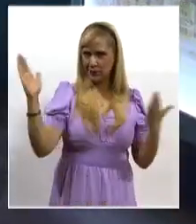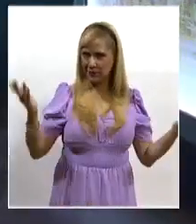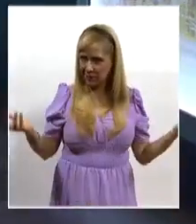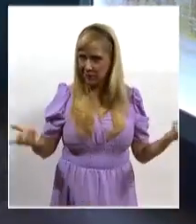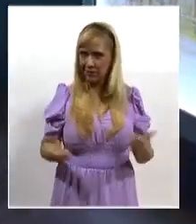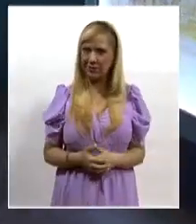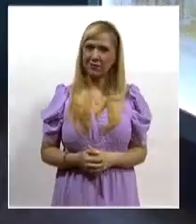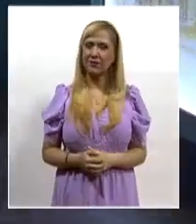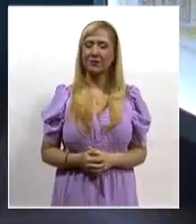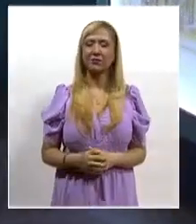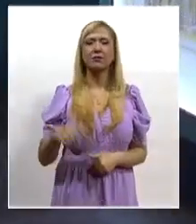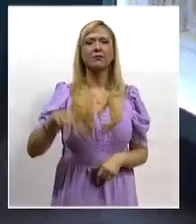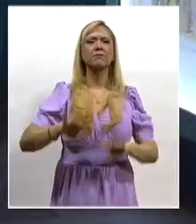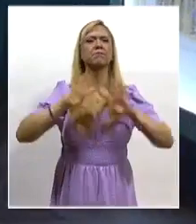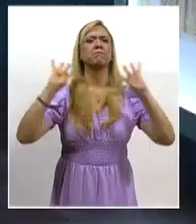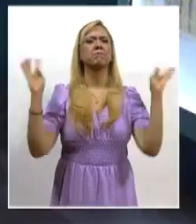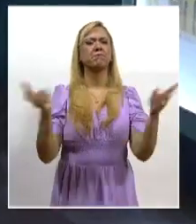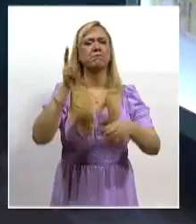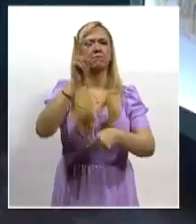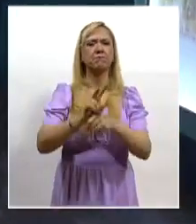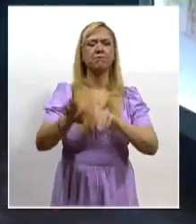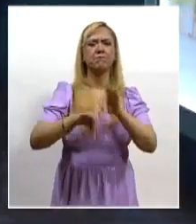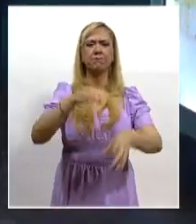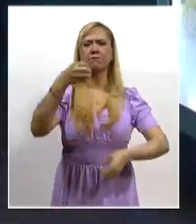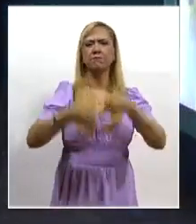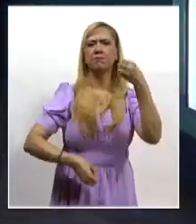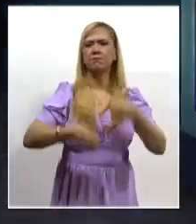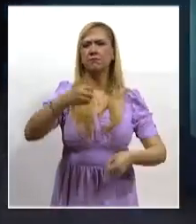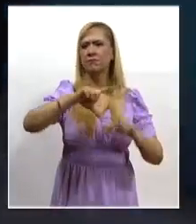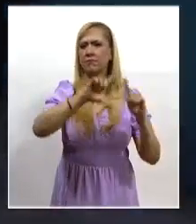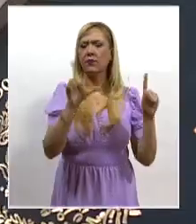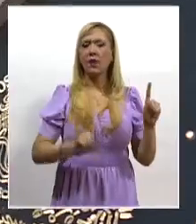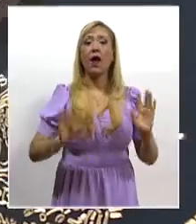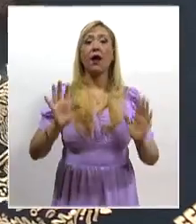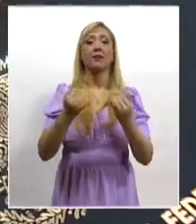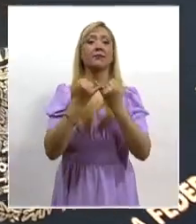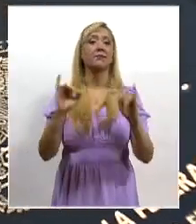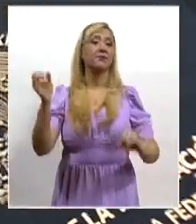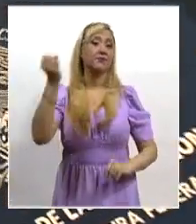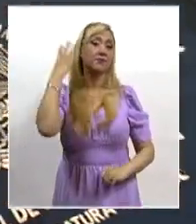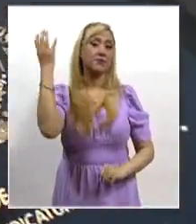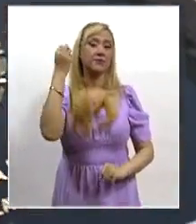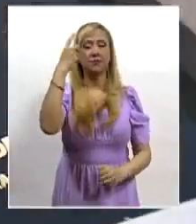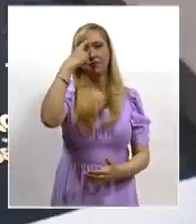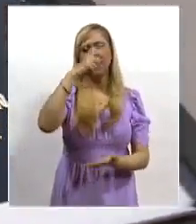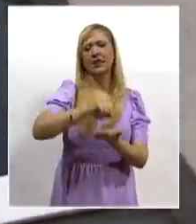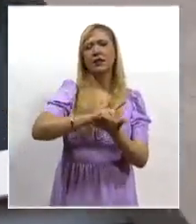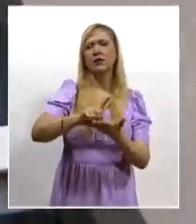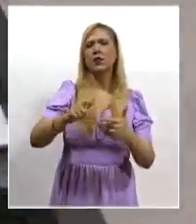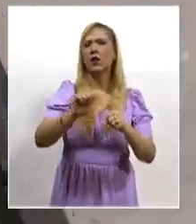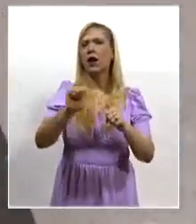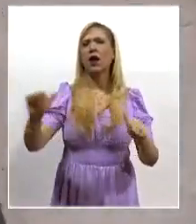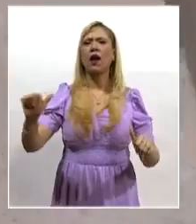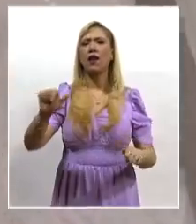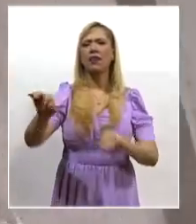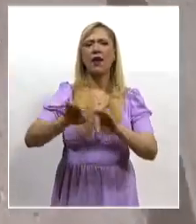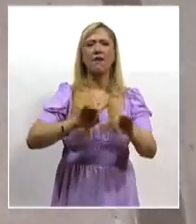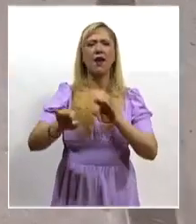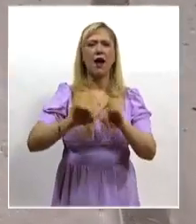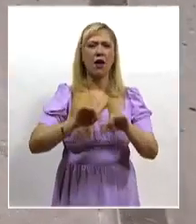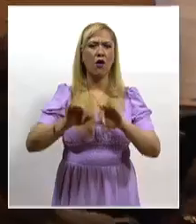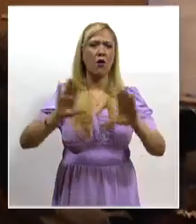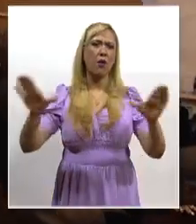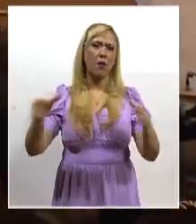El Consejo de la Judicatura Federal inauguró el Seminario de Derecho Colectivo dirigido a personas juzgadoras en materia laboral, a